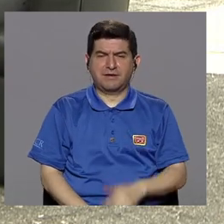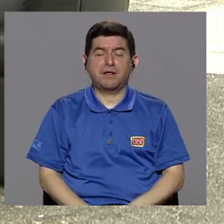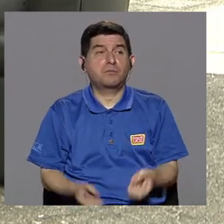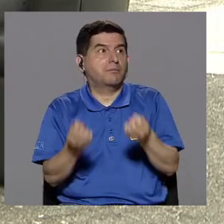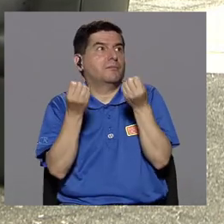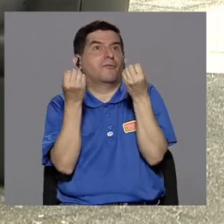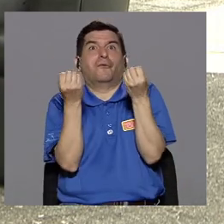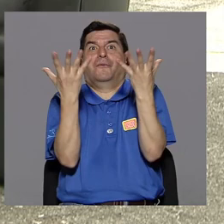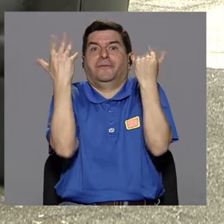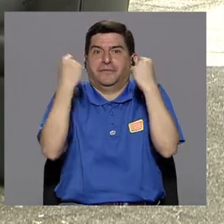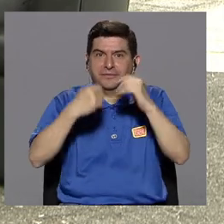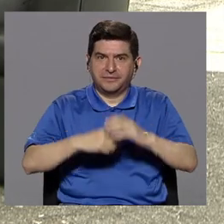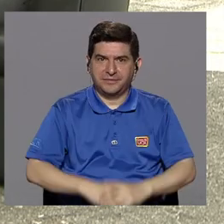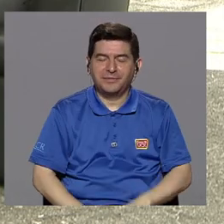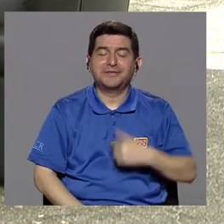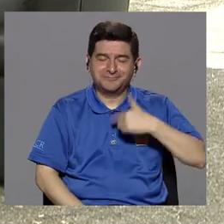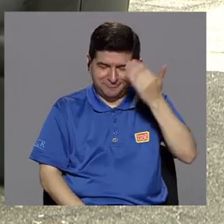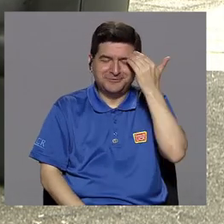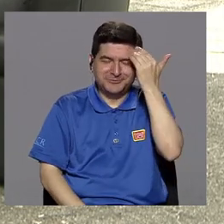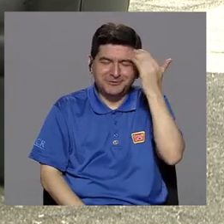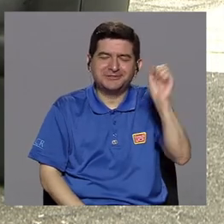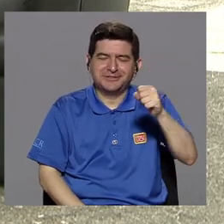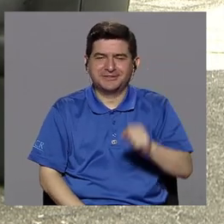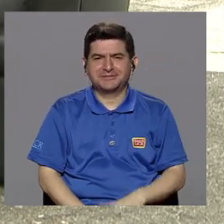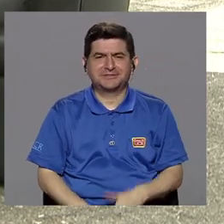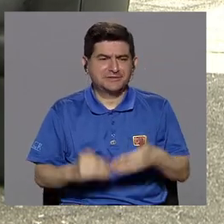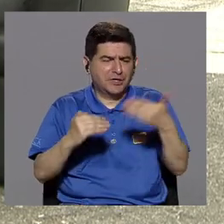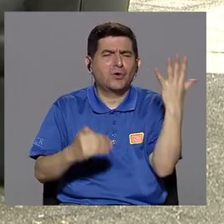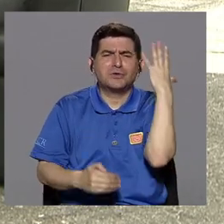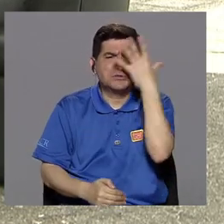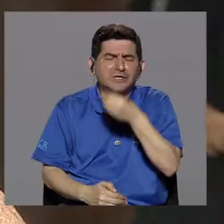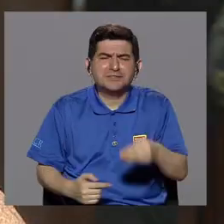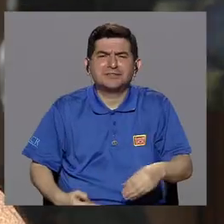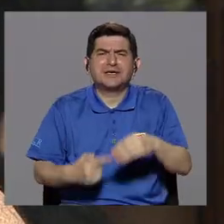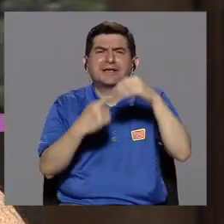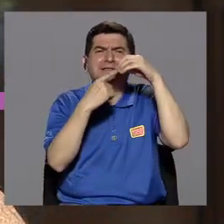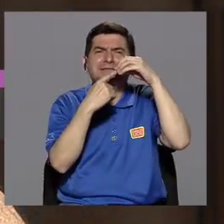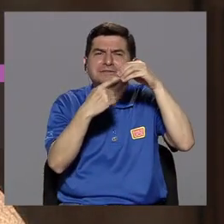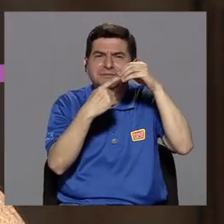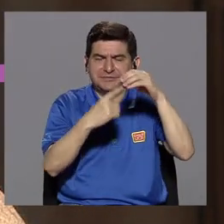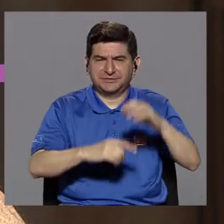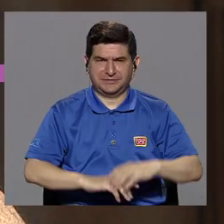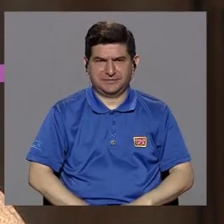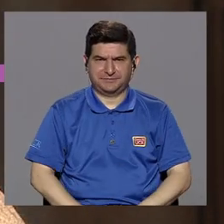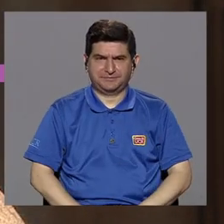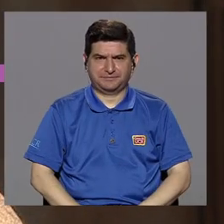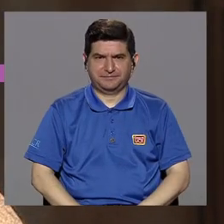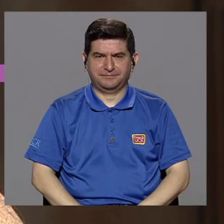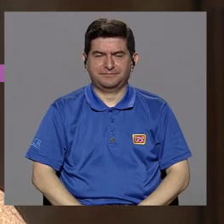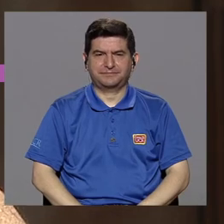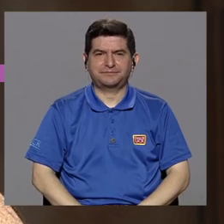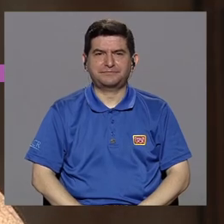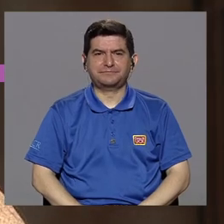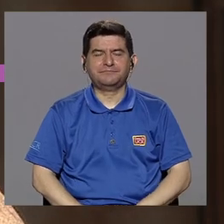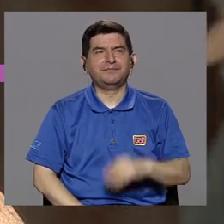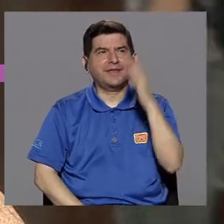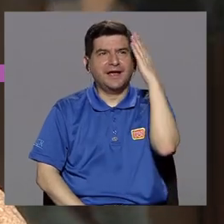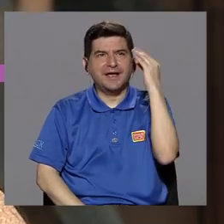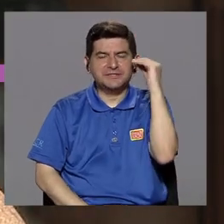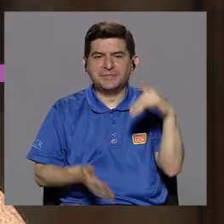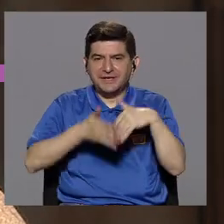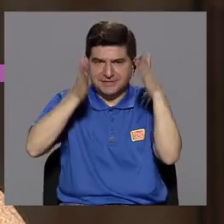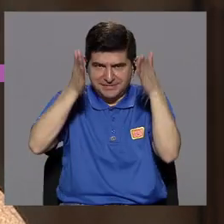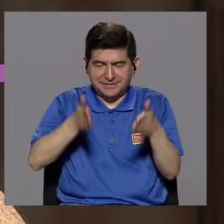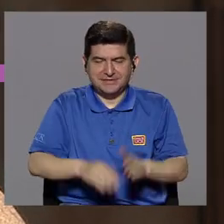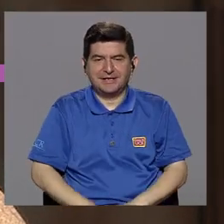Un montón. Sé sí. Sí, cosas muy bonitas, principalmente pues la experiencia con los estudiantes, los